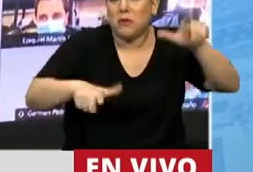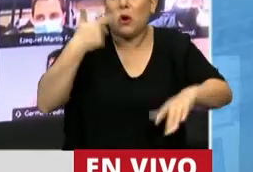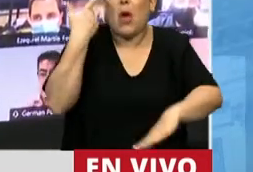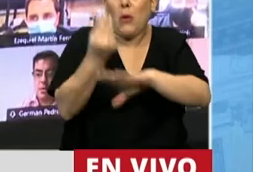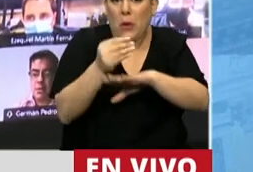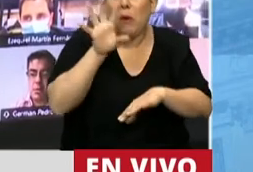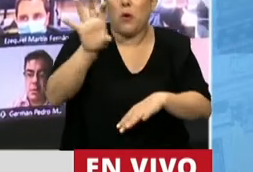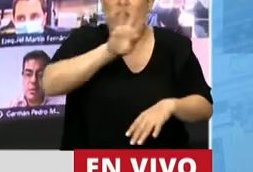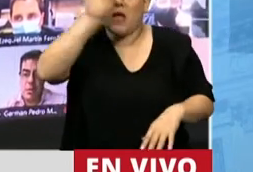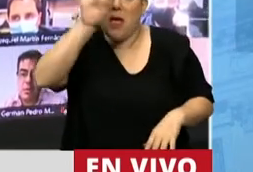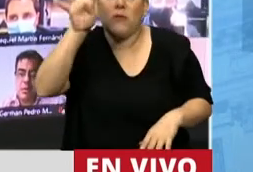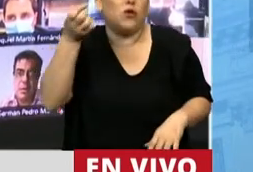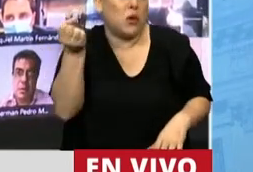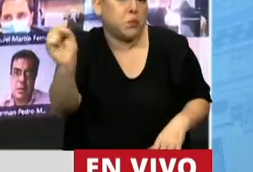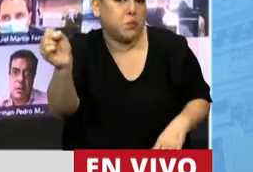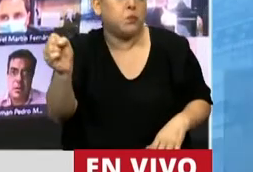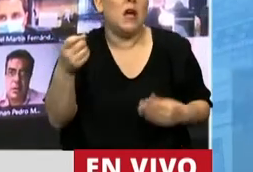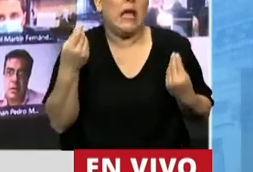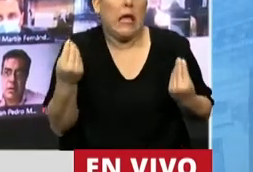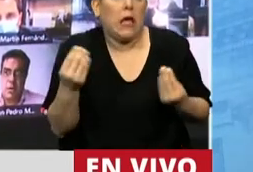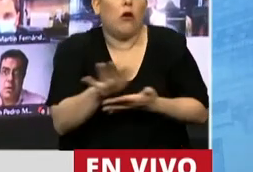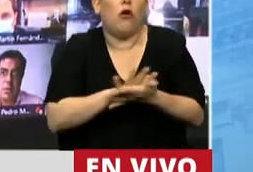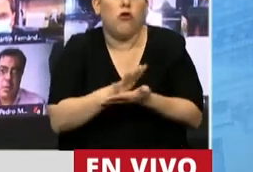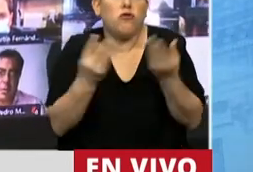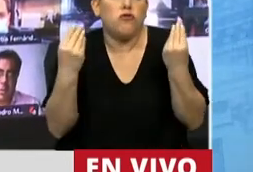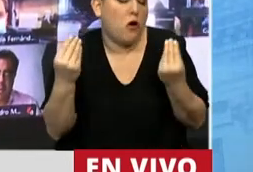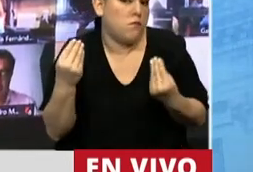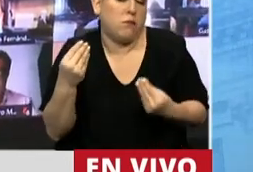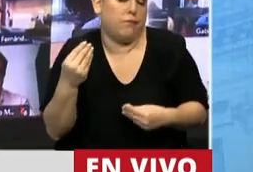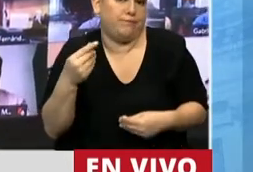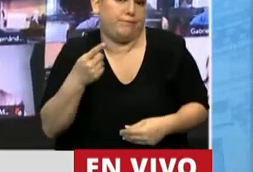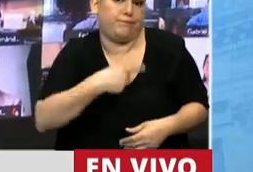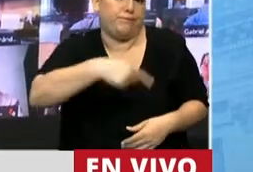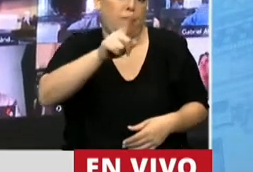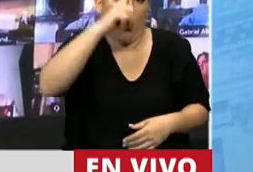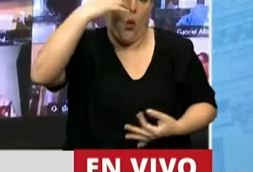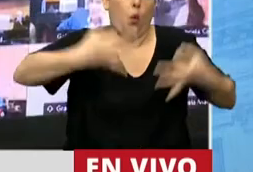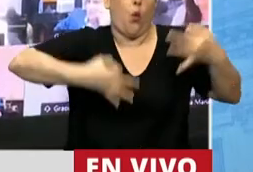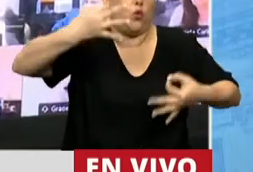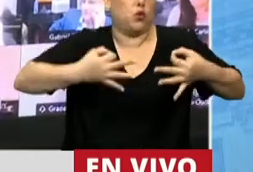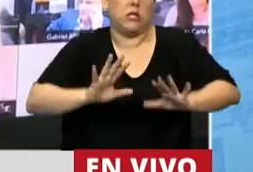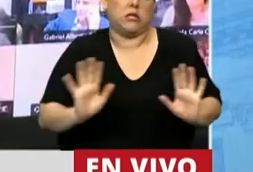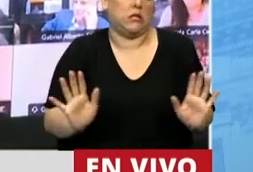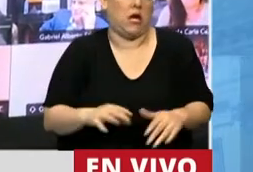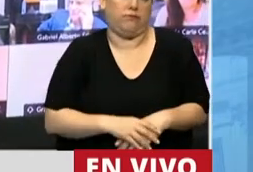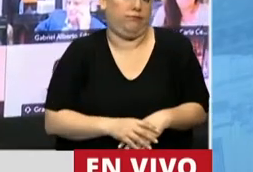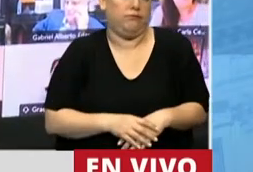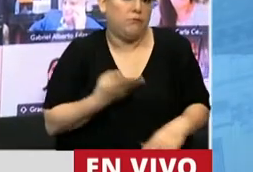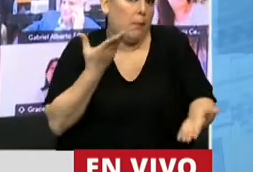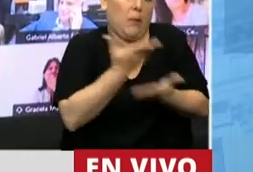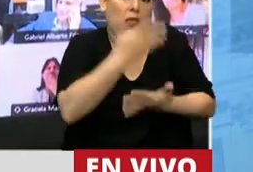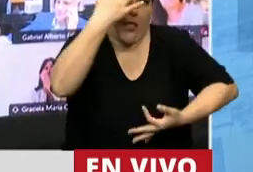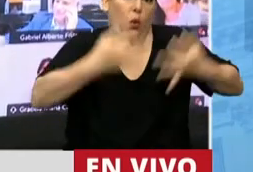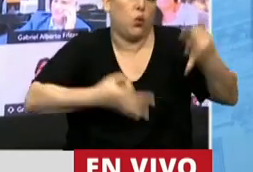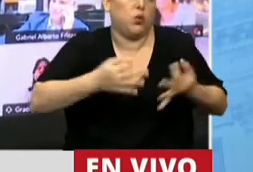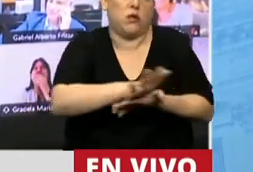Empezaron a ser presidentes, recurrir a la justicia, que es lo que debe hacer cualquier ciudadano de bien, recurrir a la justicia.